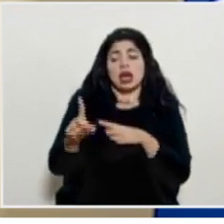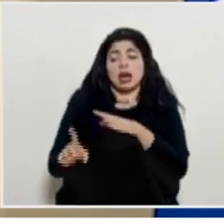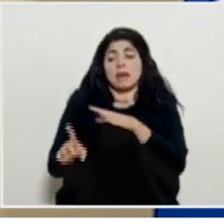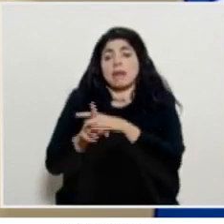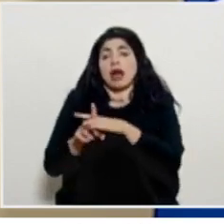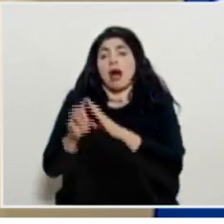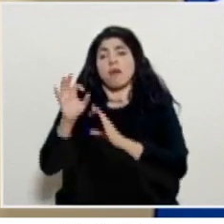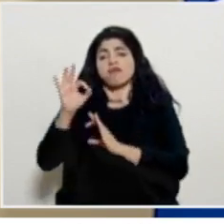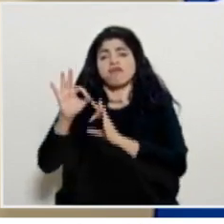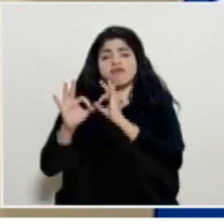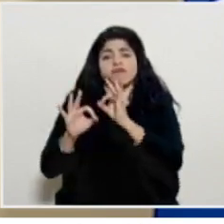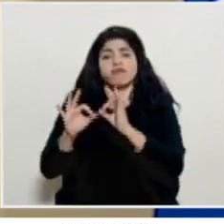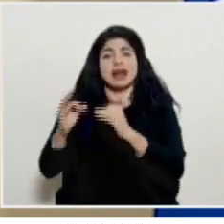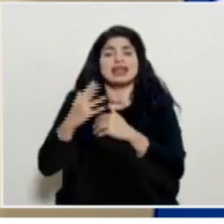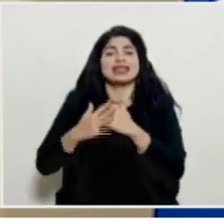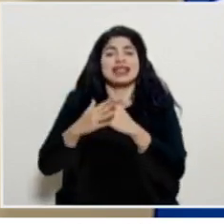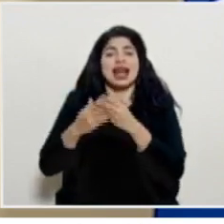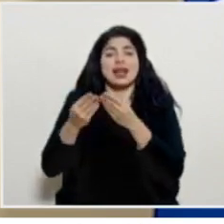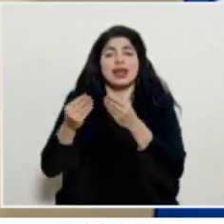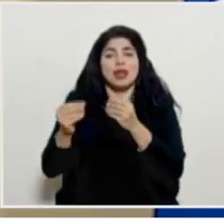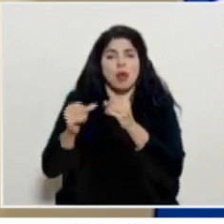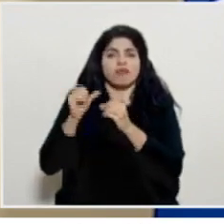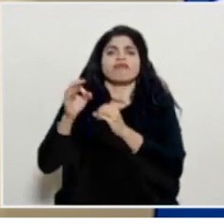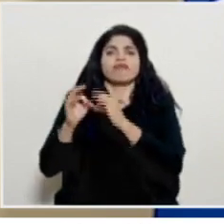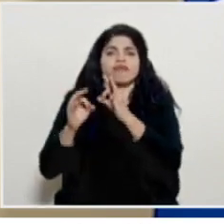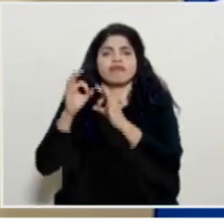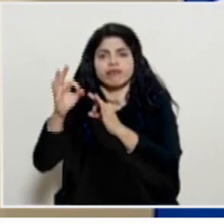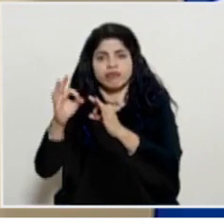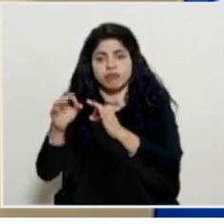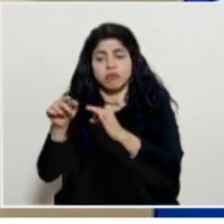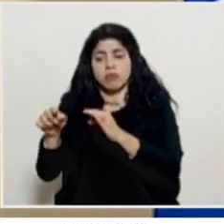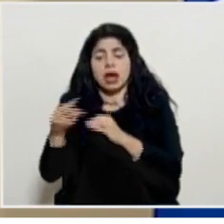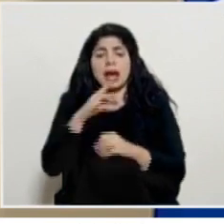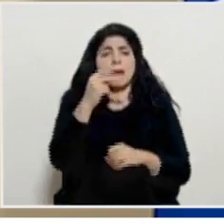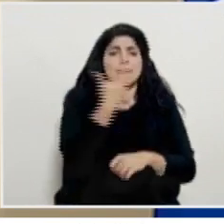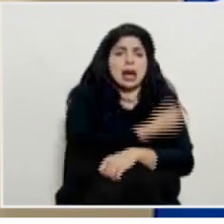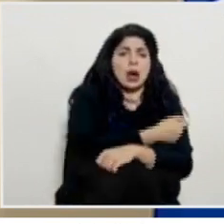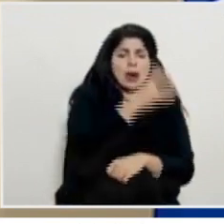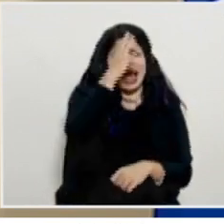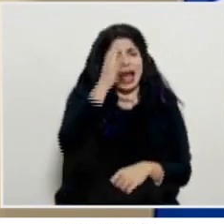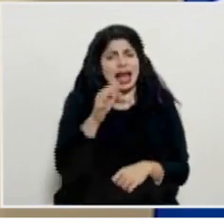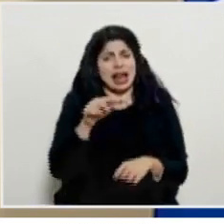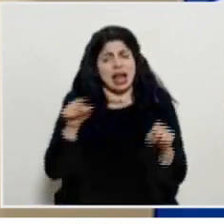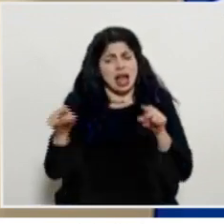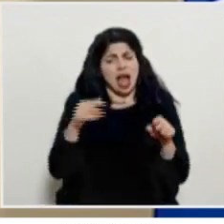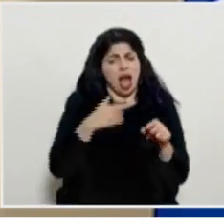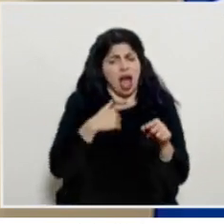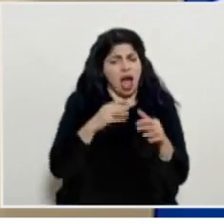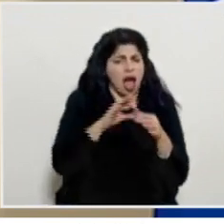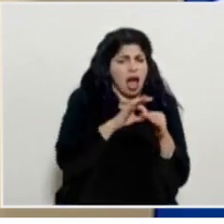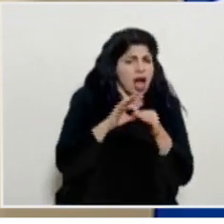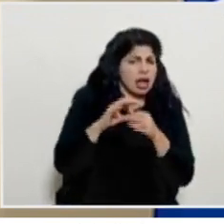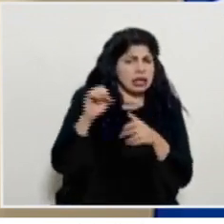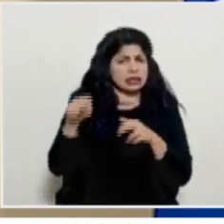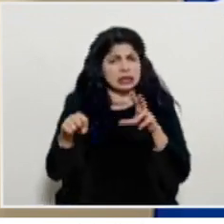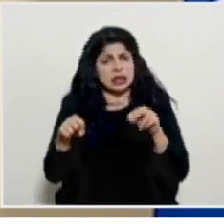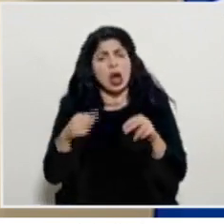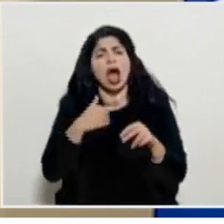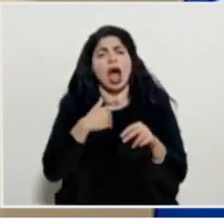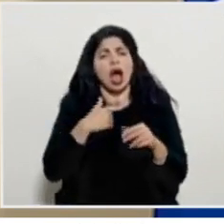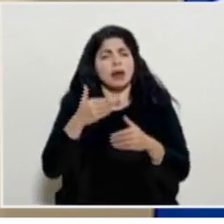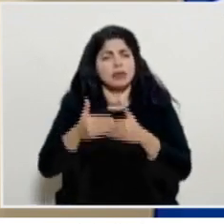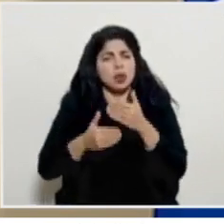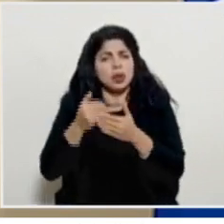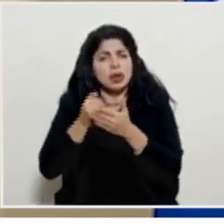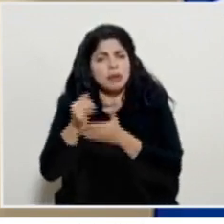de coágulos sanguíneos y la administración de esta vacuna. Se han llevado investigaciones por parte